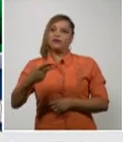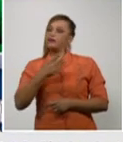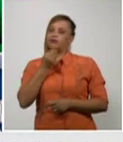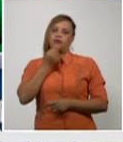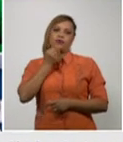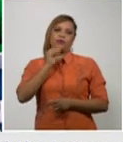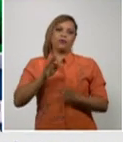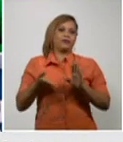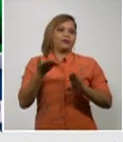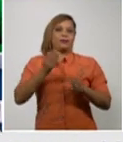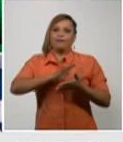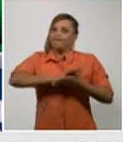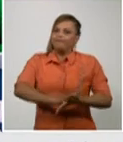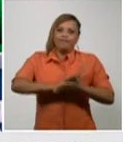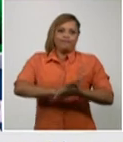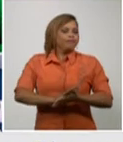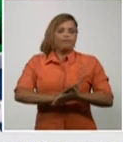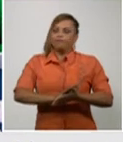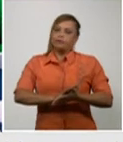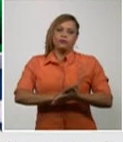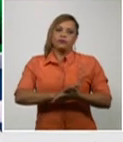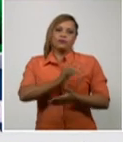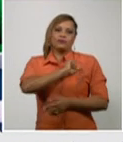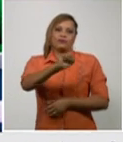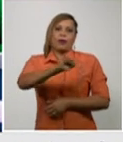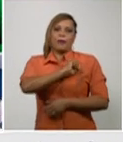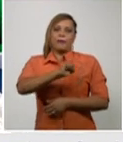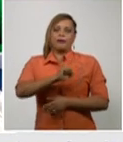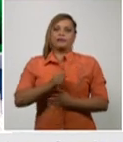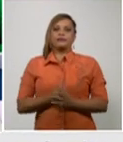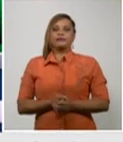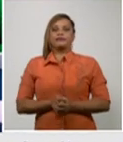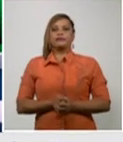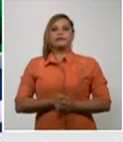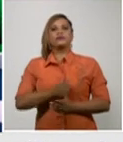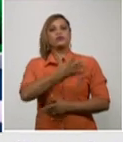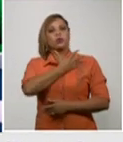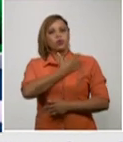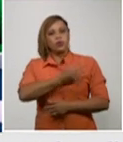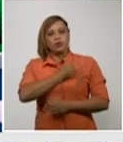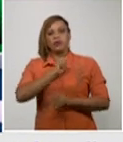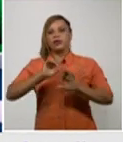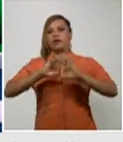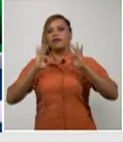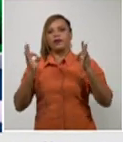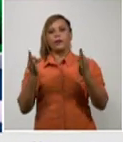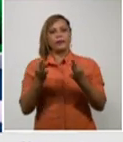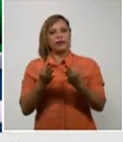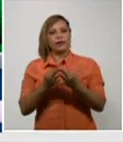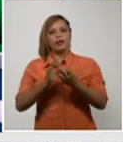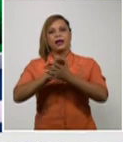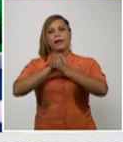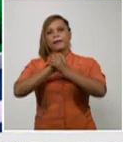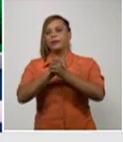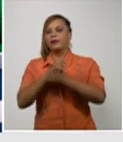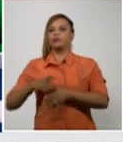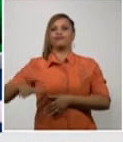su reanimación. Condolencias, nuestras condolencias a familiares y amistades.